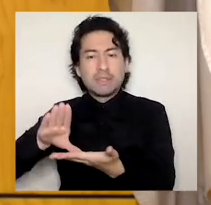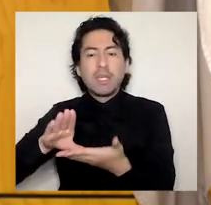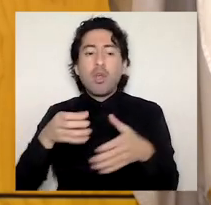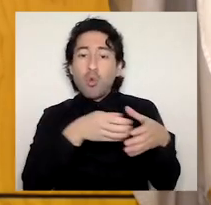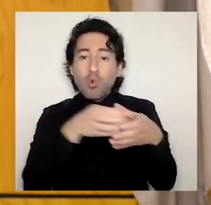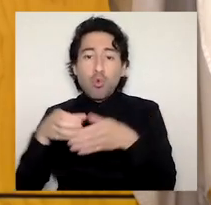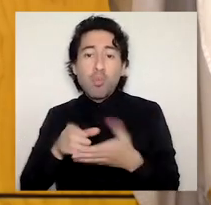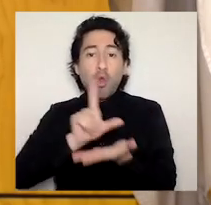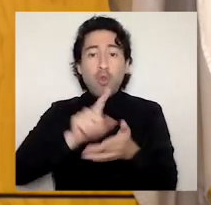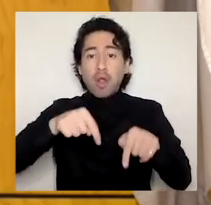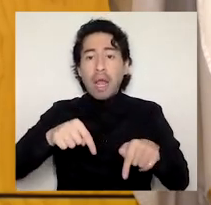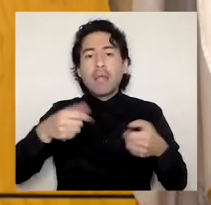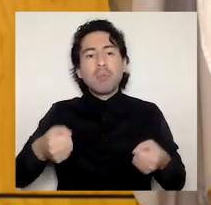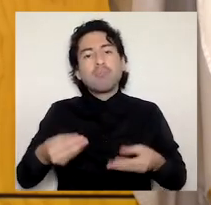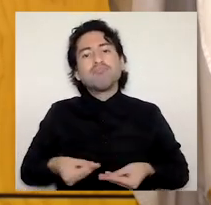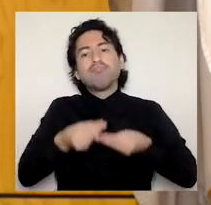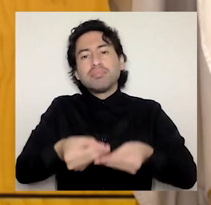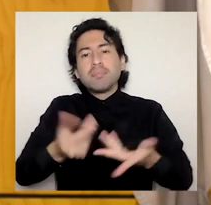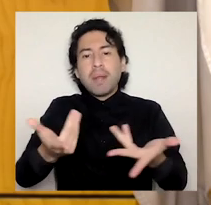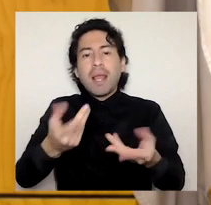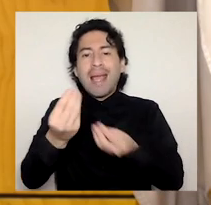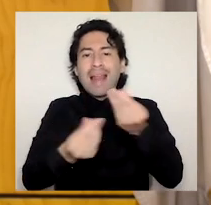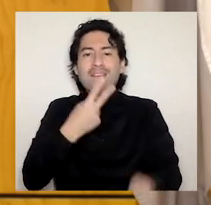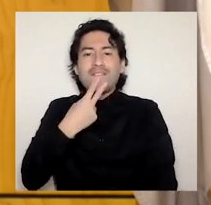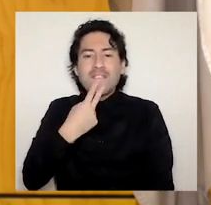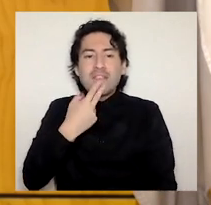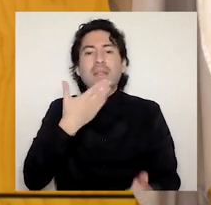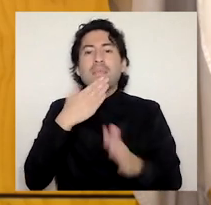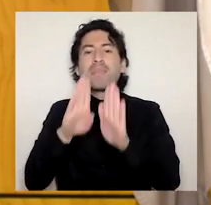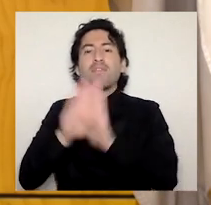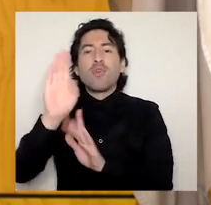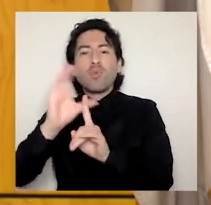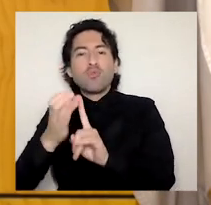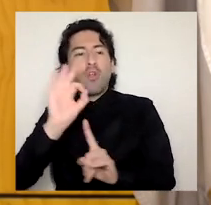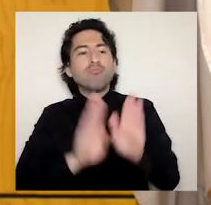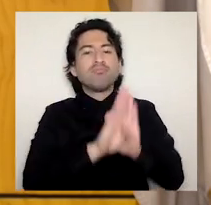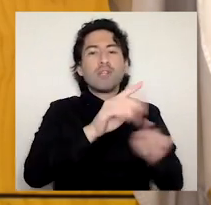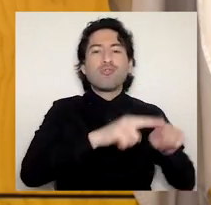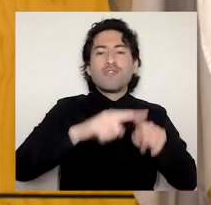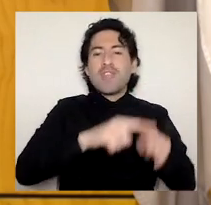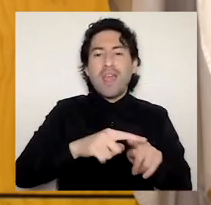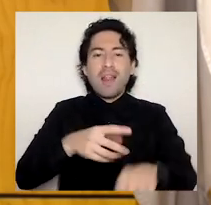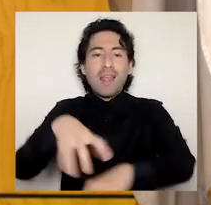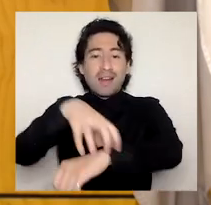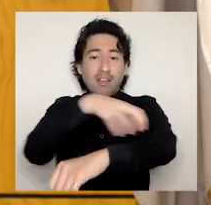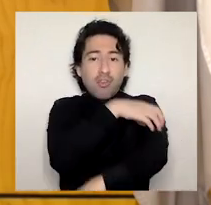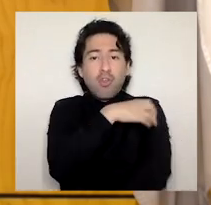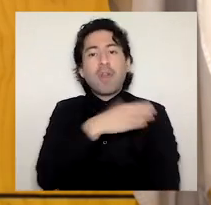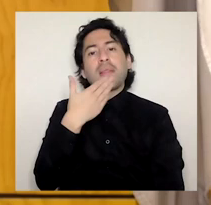contribuyendo así en la calidad de vida, desarrollo cultural y social de las regiones y del país,